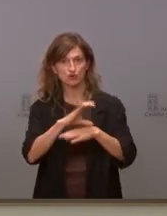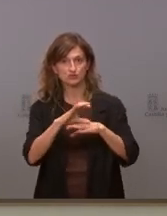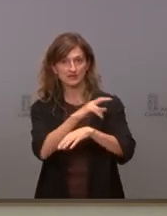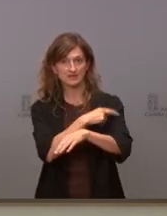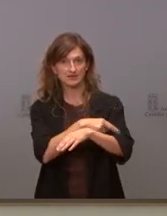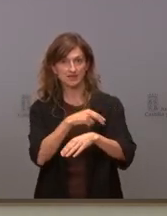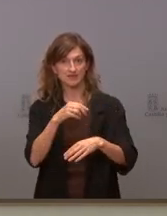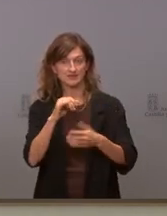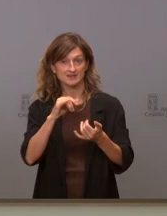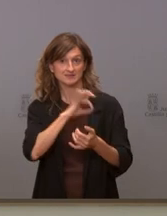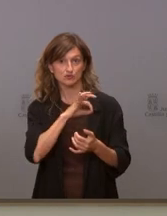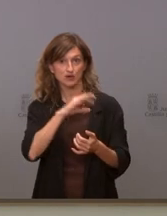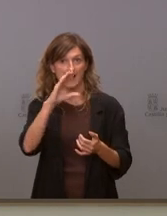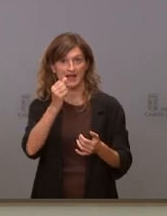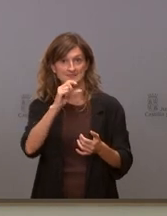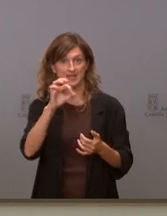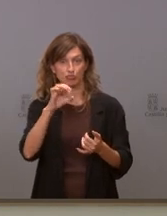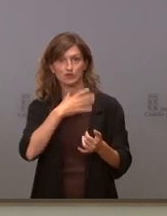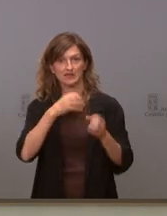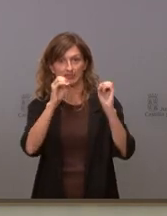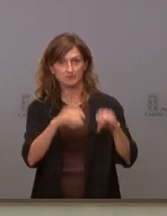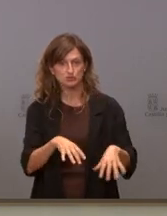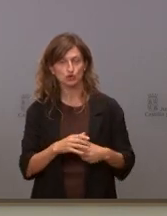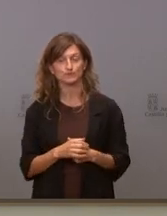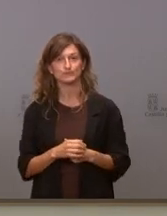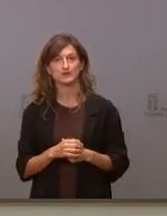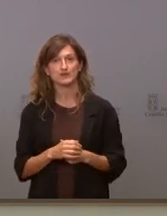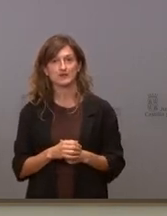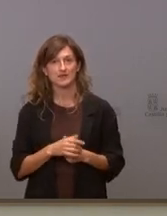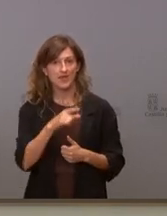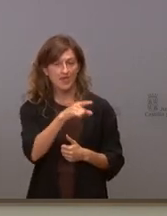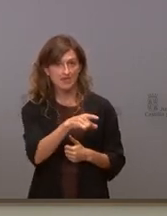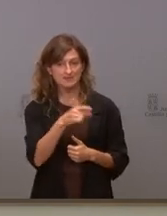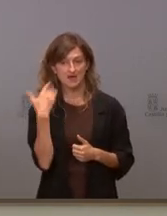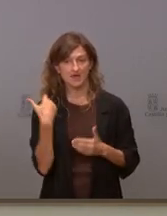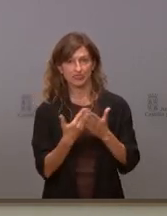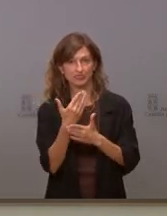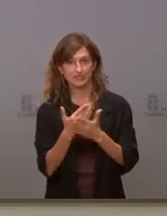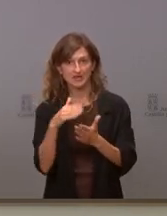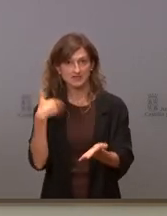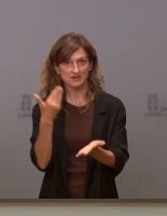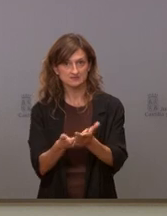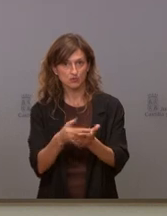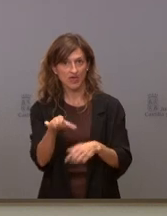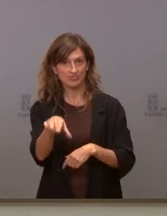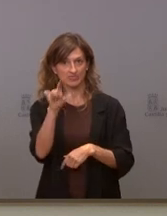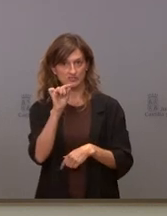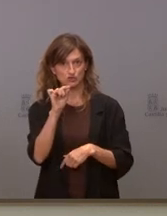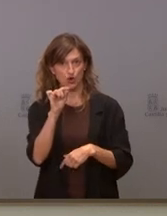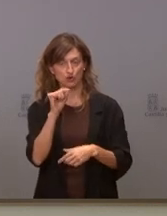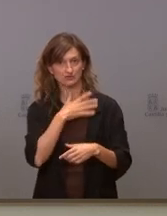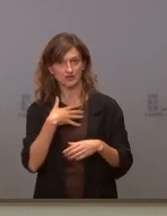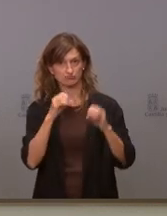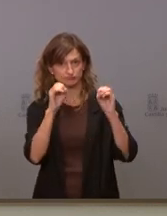Sanidad, de Verónica Casado. Quería preguntarle si en algún momento ella, durante estos días, ha decidido poner su cargo a